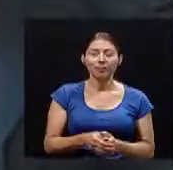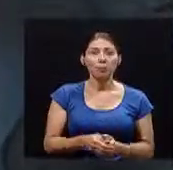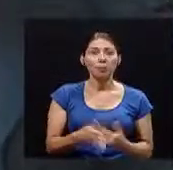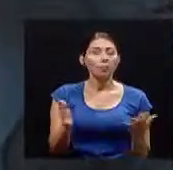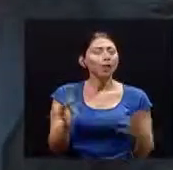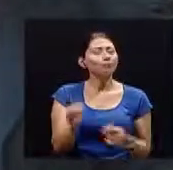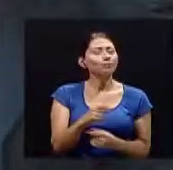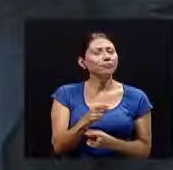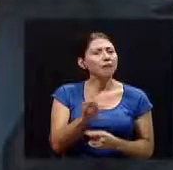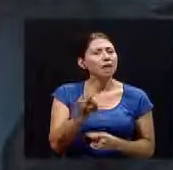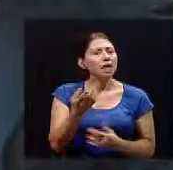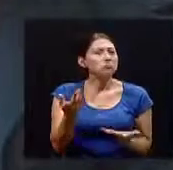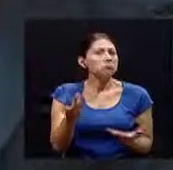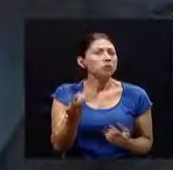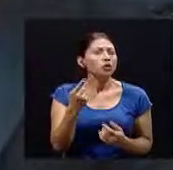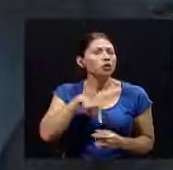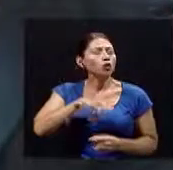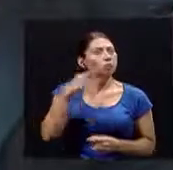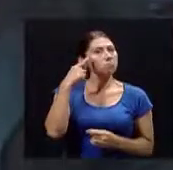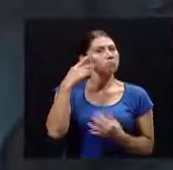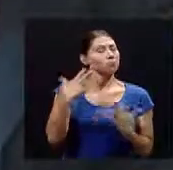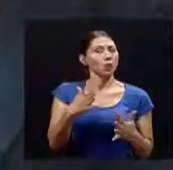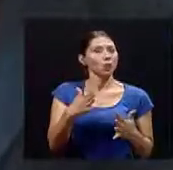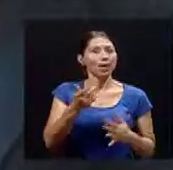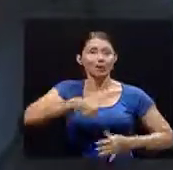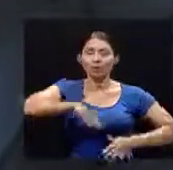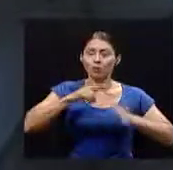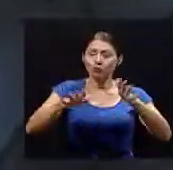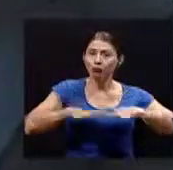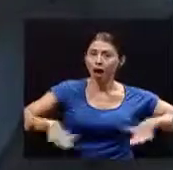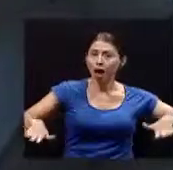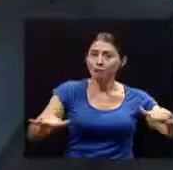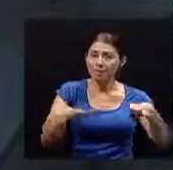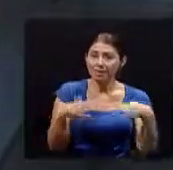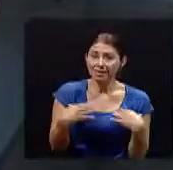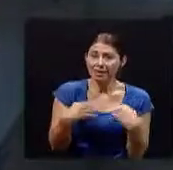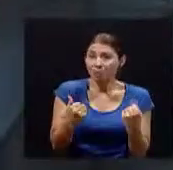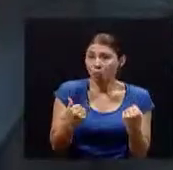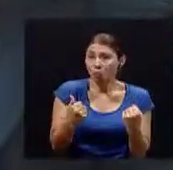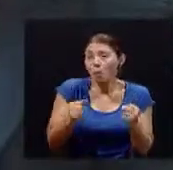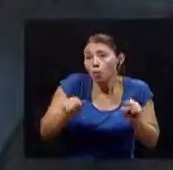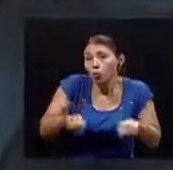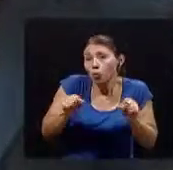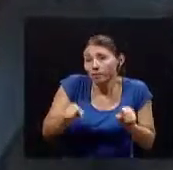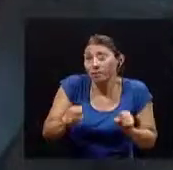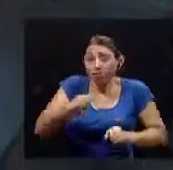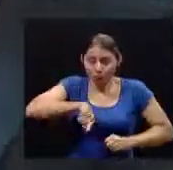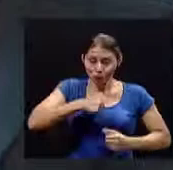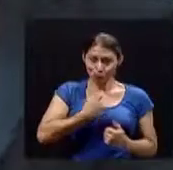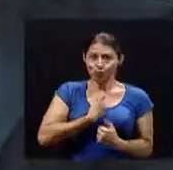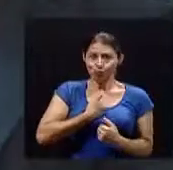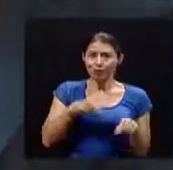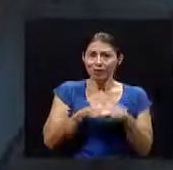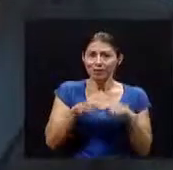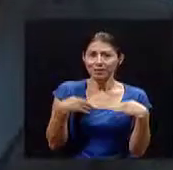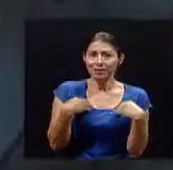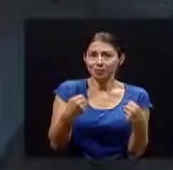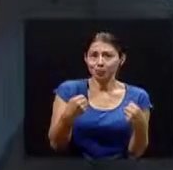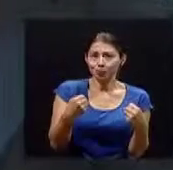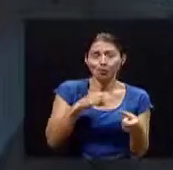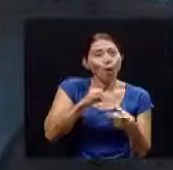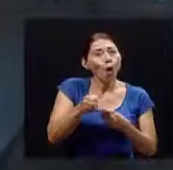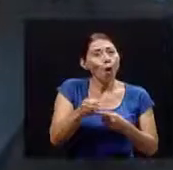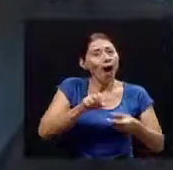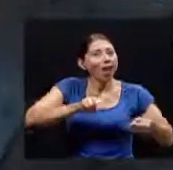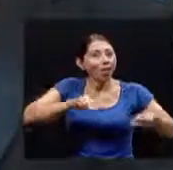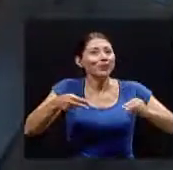Idealmente, si nuestro ambiente está sano, es muy probable que nosotros también estemos sanos y viceversa. El tema que tenemos para hoy tiene que